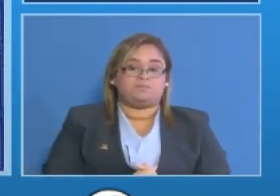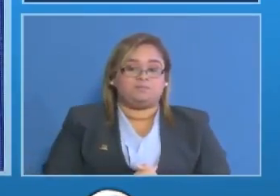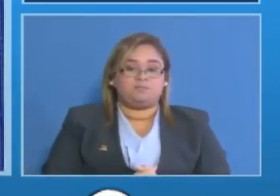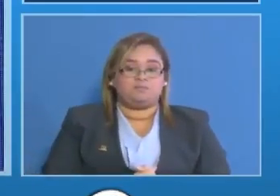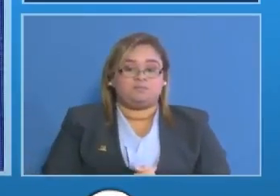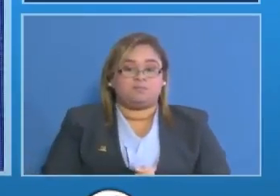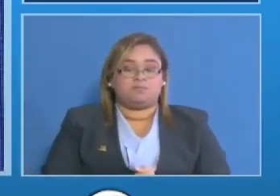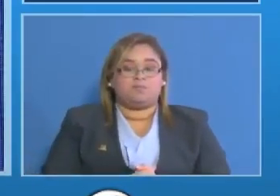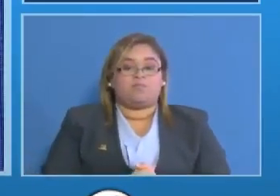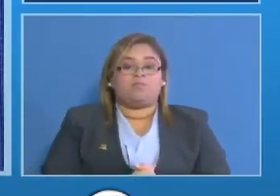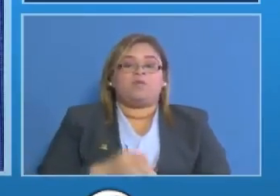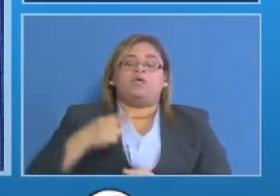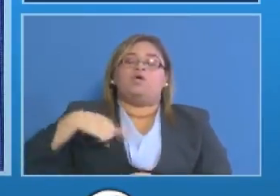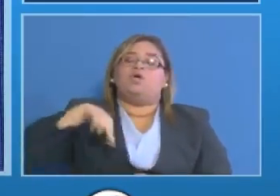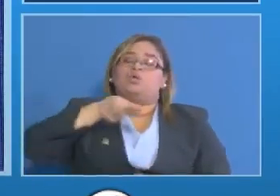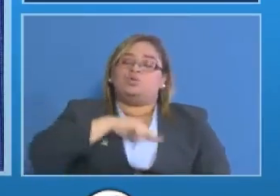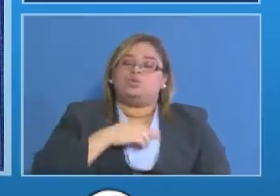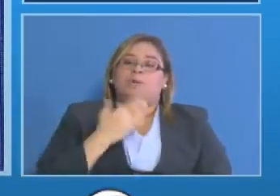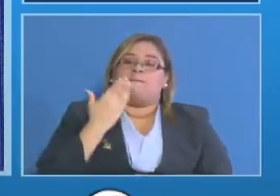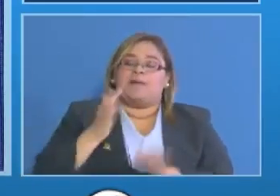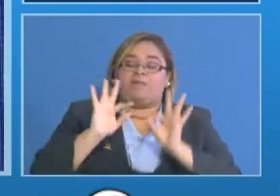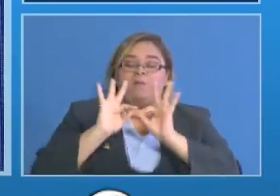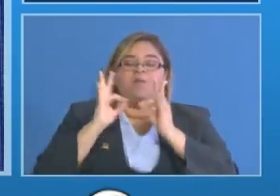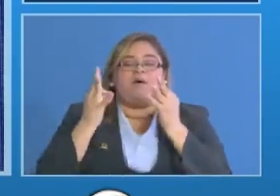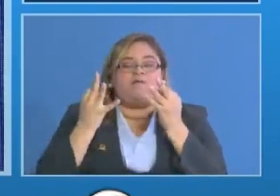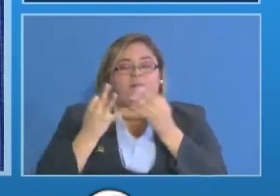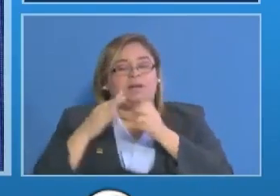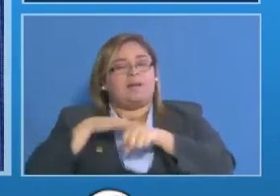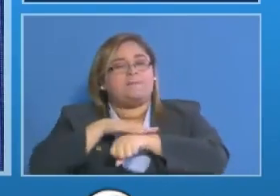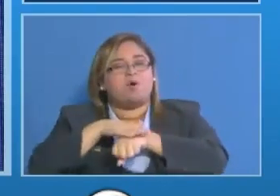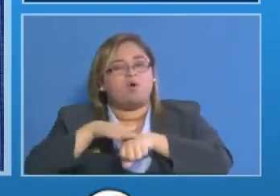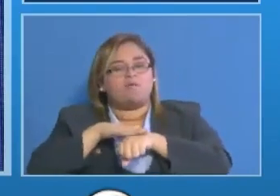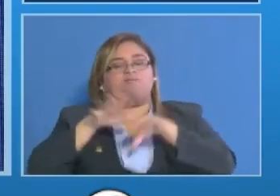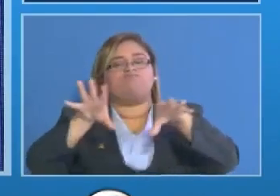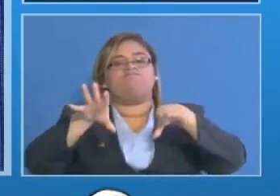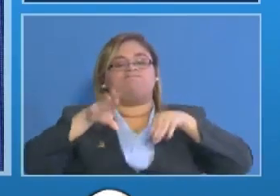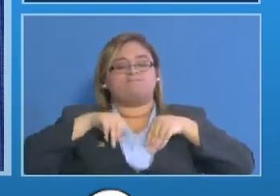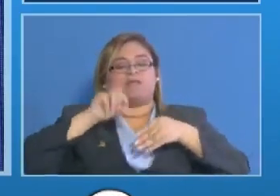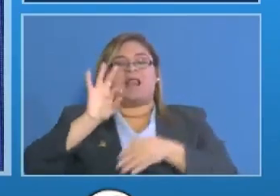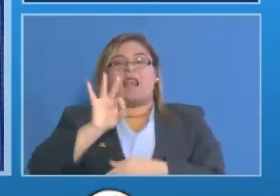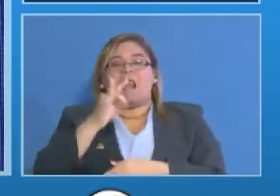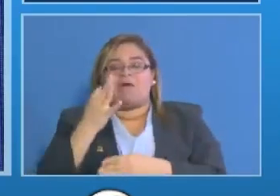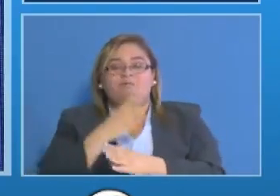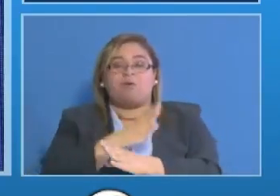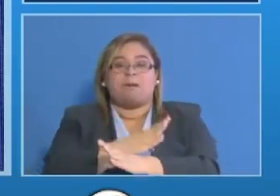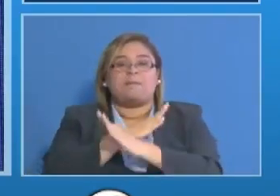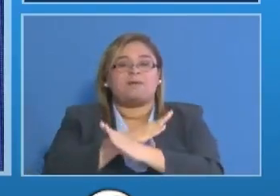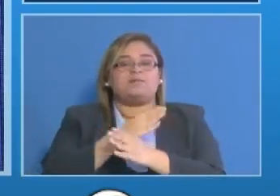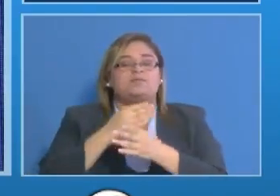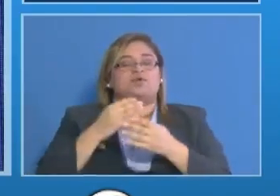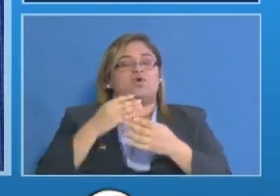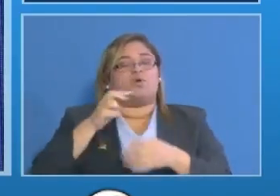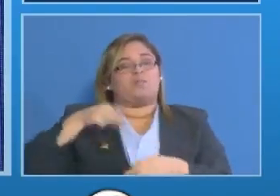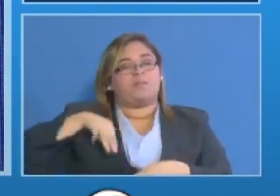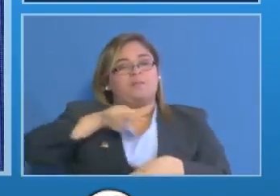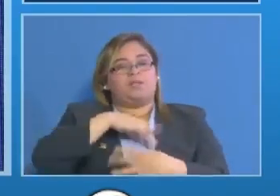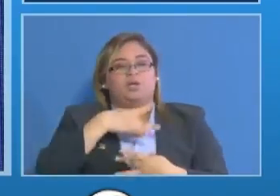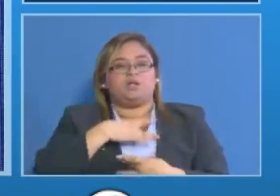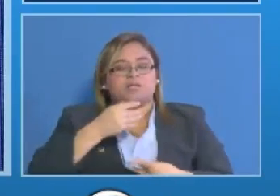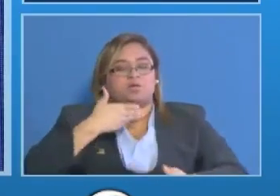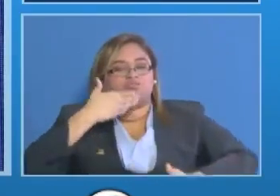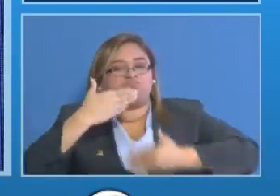estamos pidiéndole a las familias que cumplan con las medidas sanitarias para evitar que se